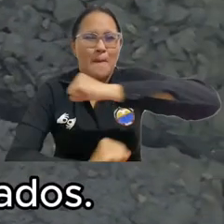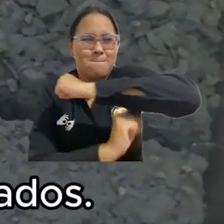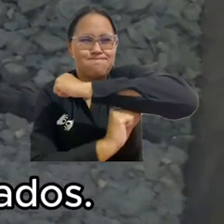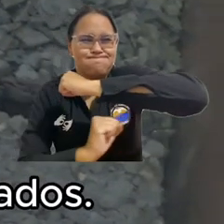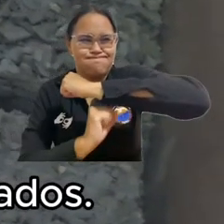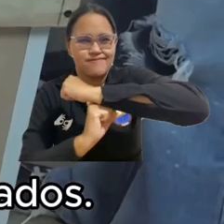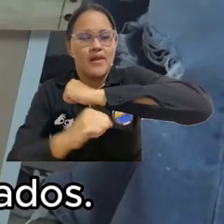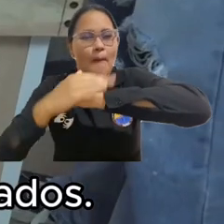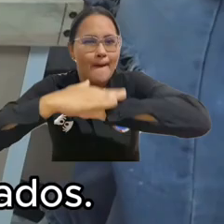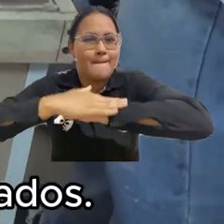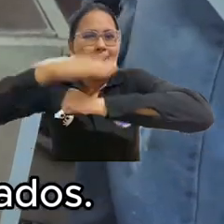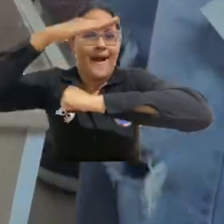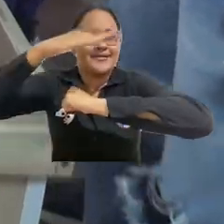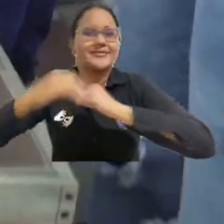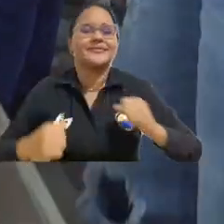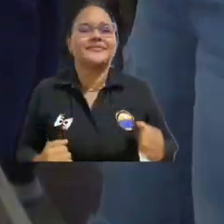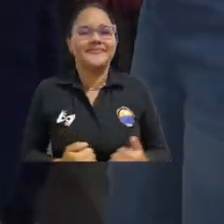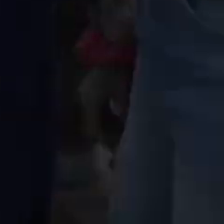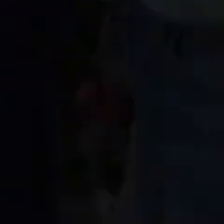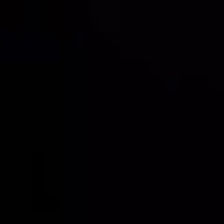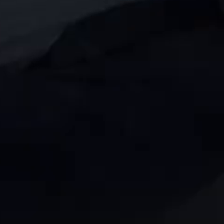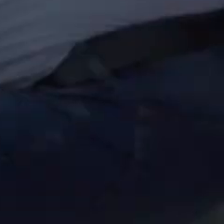una grava junto a otros agregados.